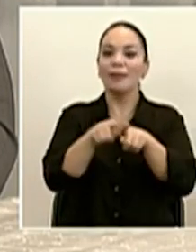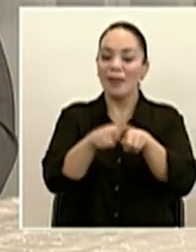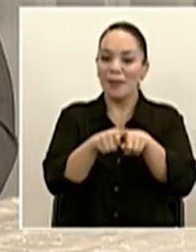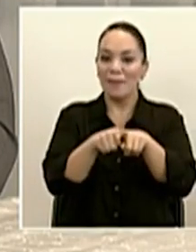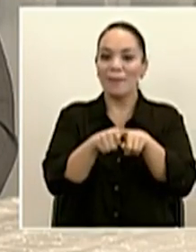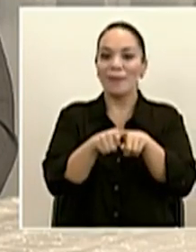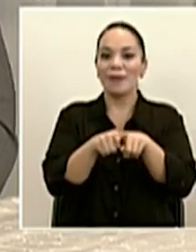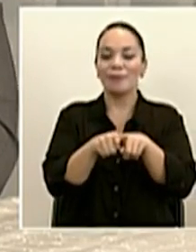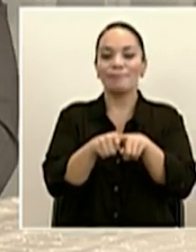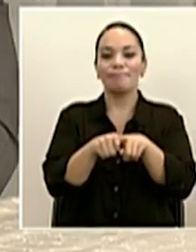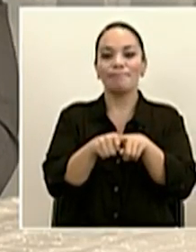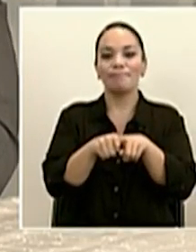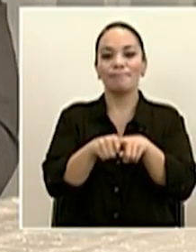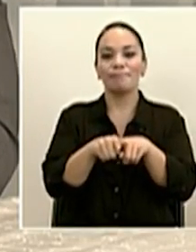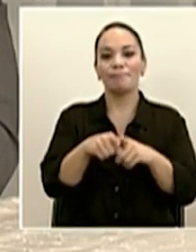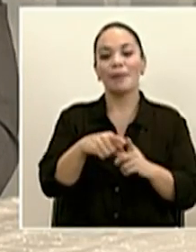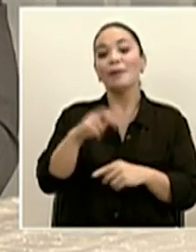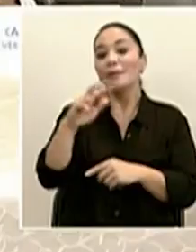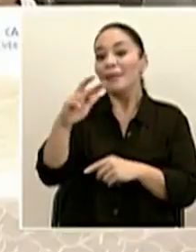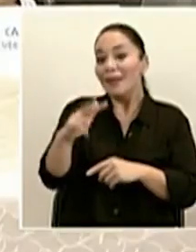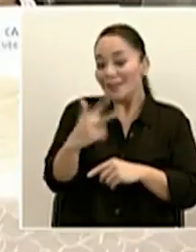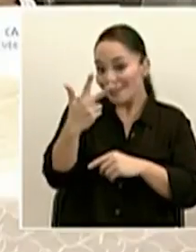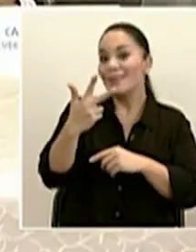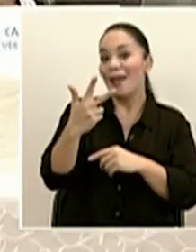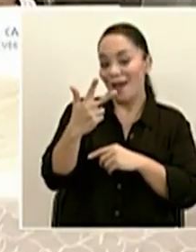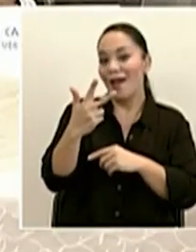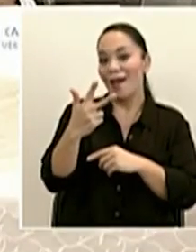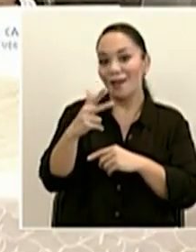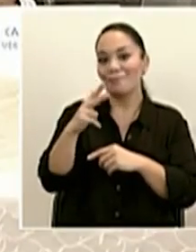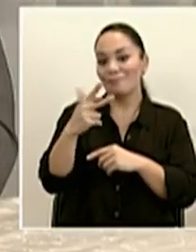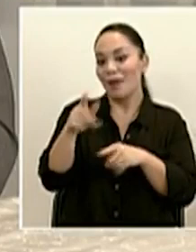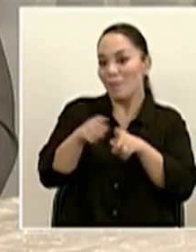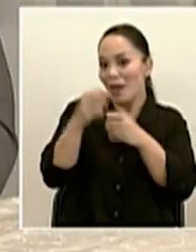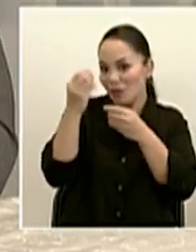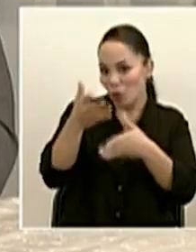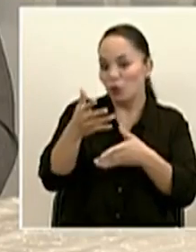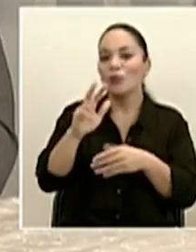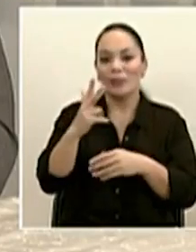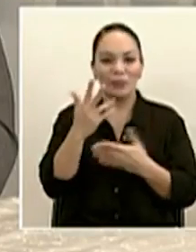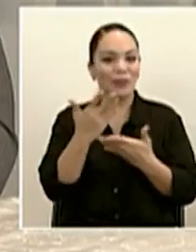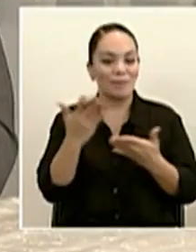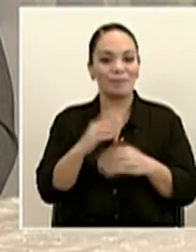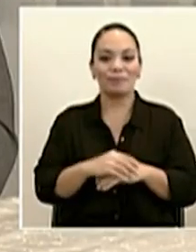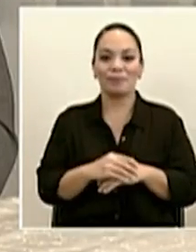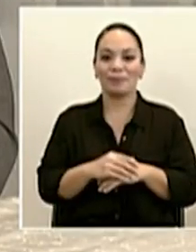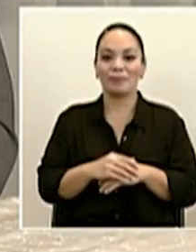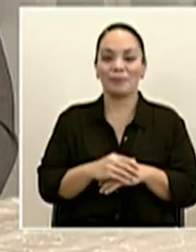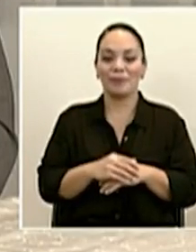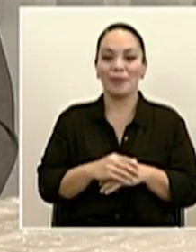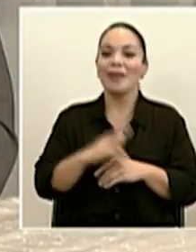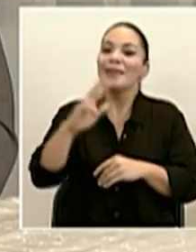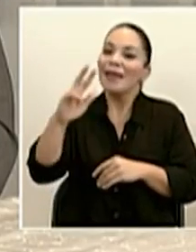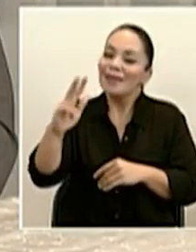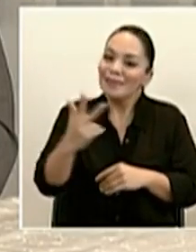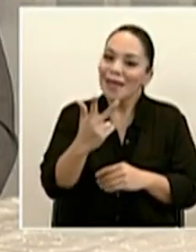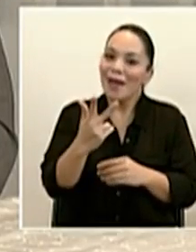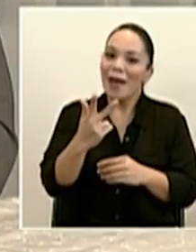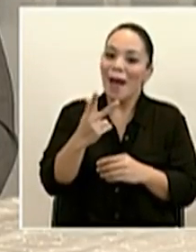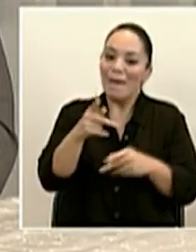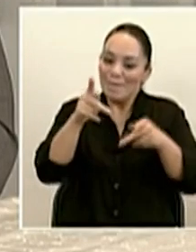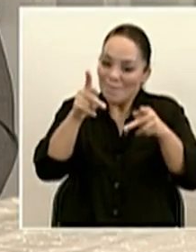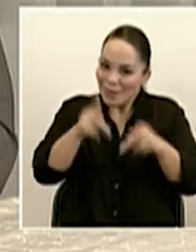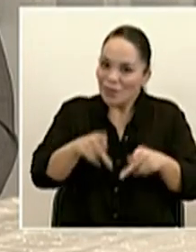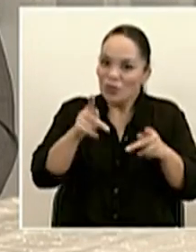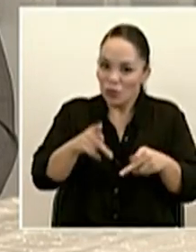hemos tenido ya el tercer anuncio, ¿es así, don Román? El tercer anuncio de la tercera ciudadana que le damos la bienvenida